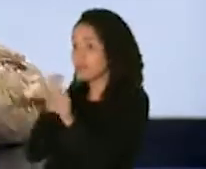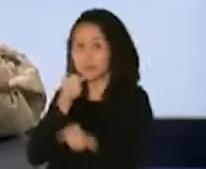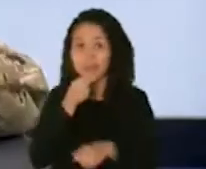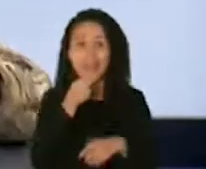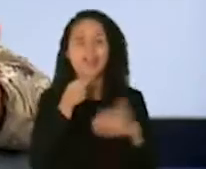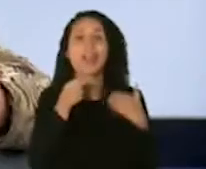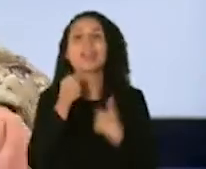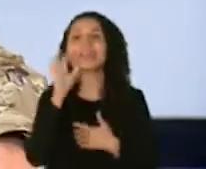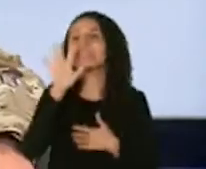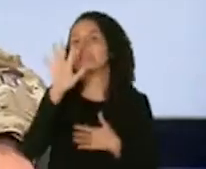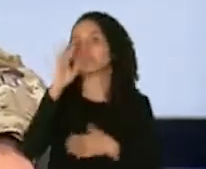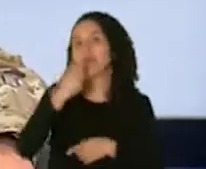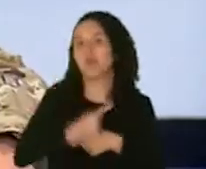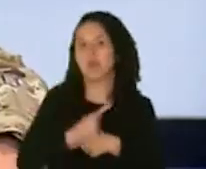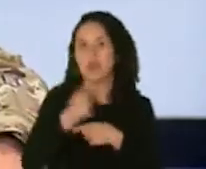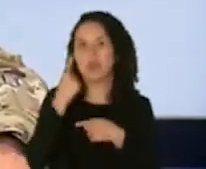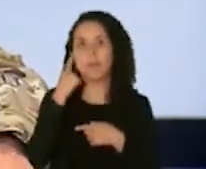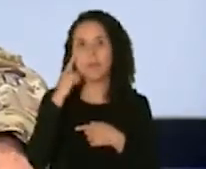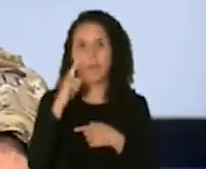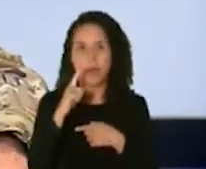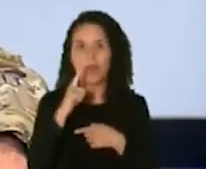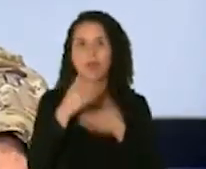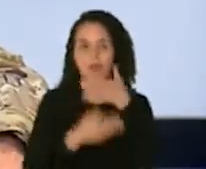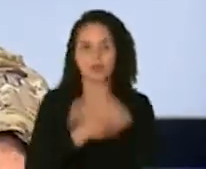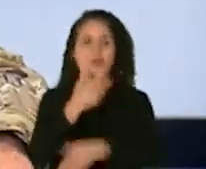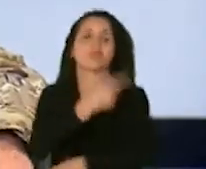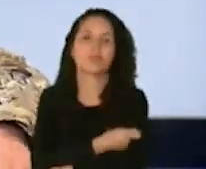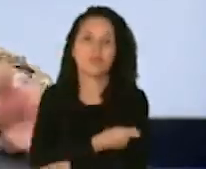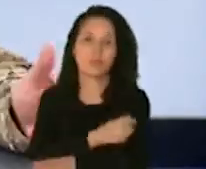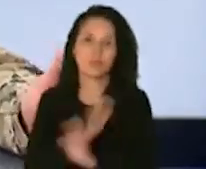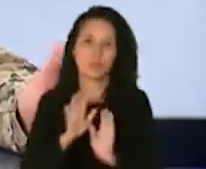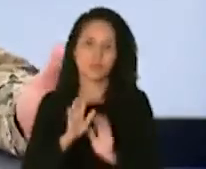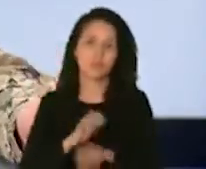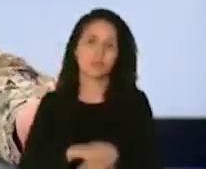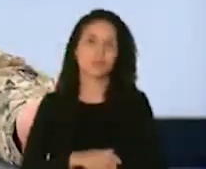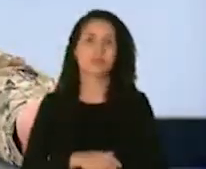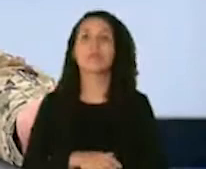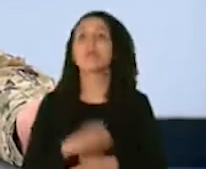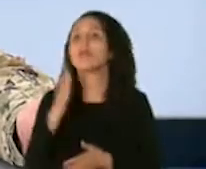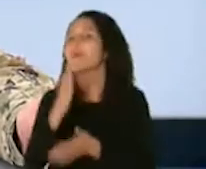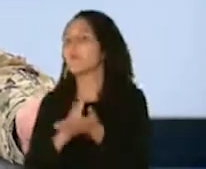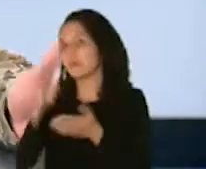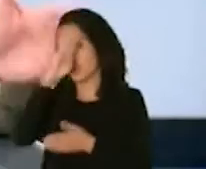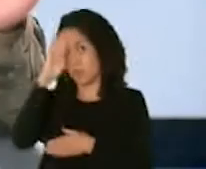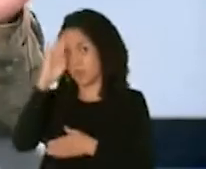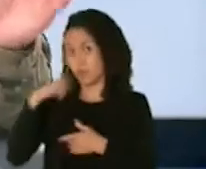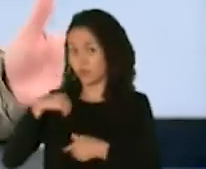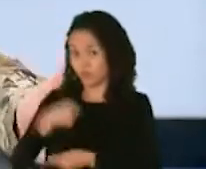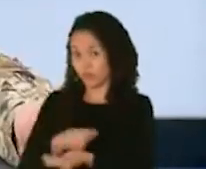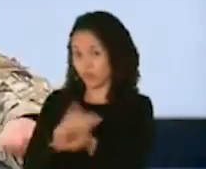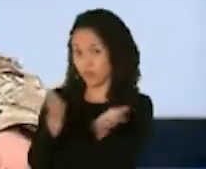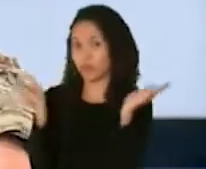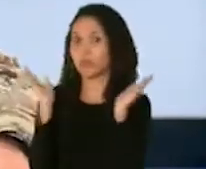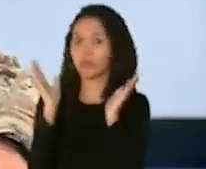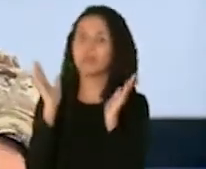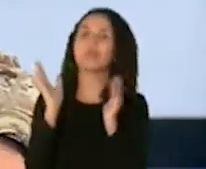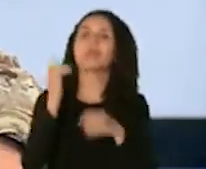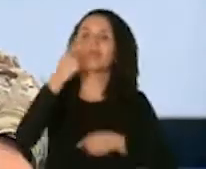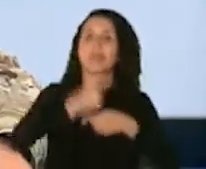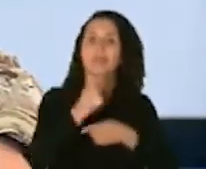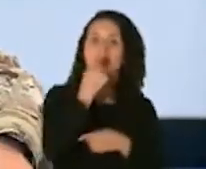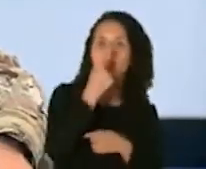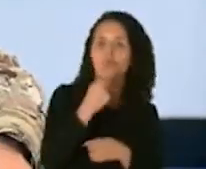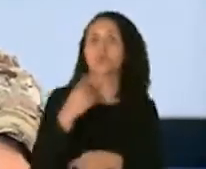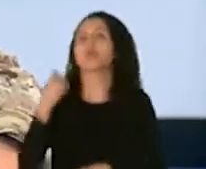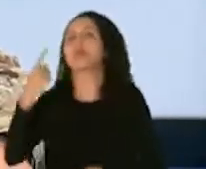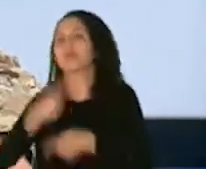cinco días para proceder con el proceso de vacunación. Así que algunos hospitales la estaremos distribuyendo en el día uno, en